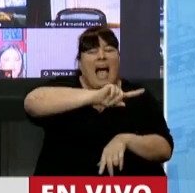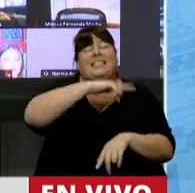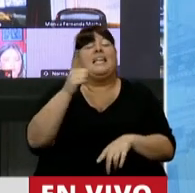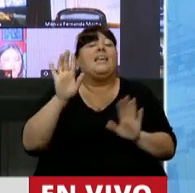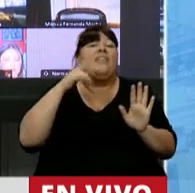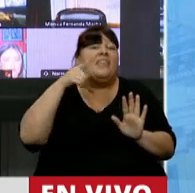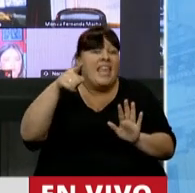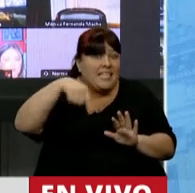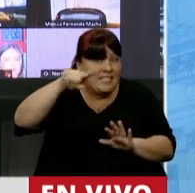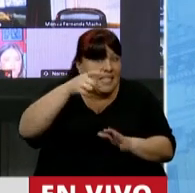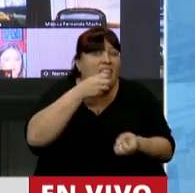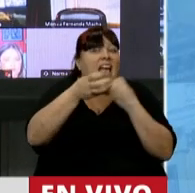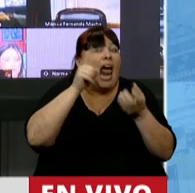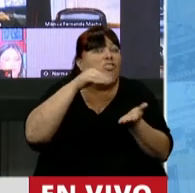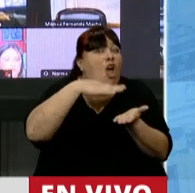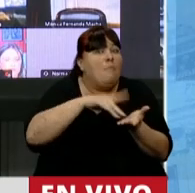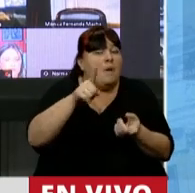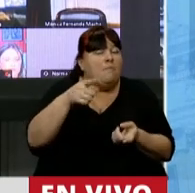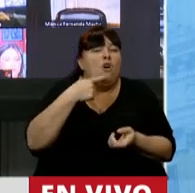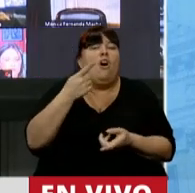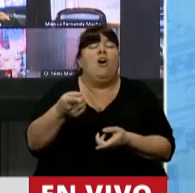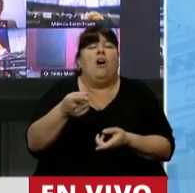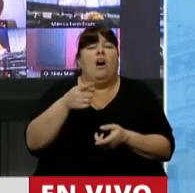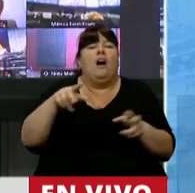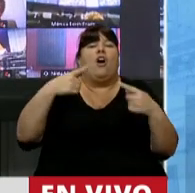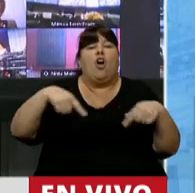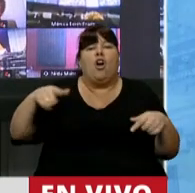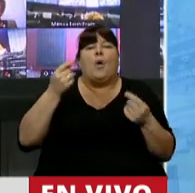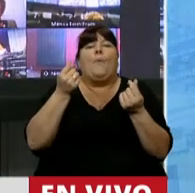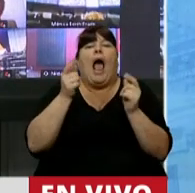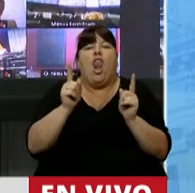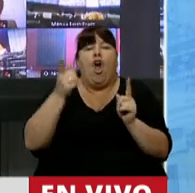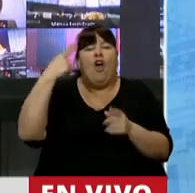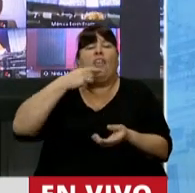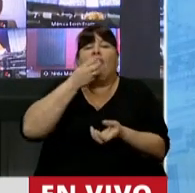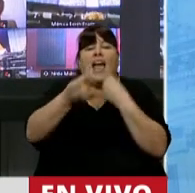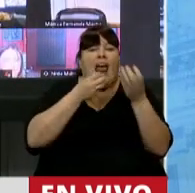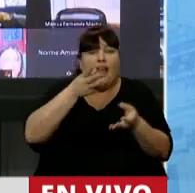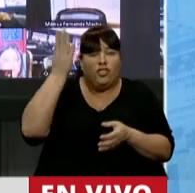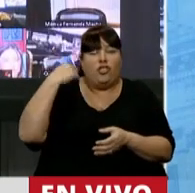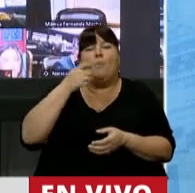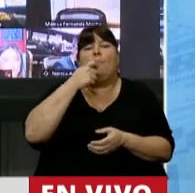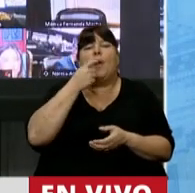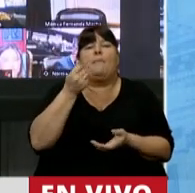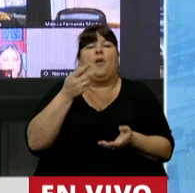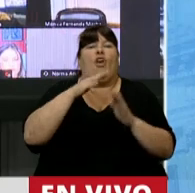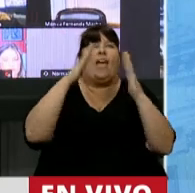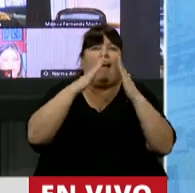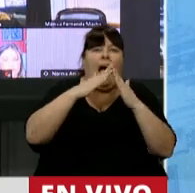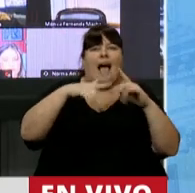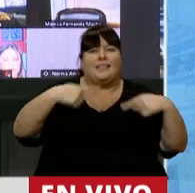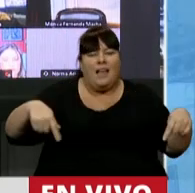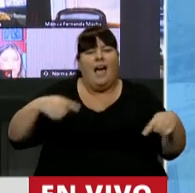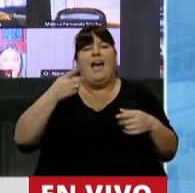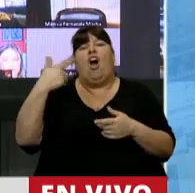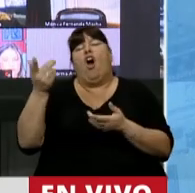según sus propias declaraciones, tomando los bienes a los valores que lo han declarado, en el caso de los valores inmuebles, a